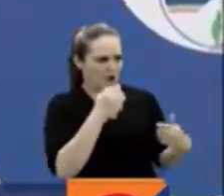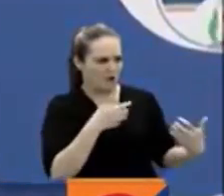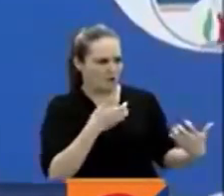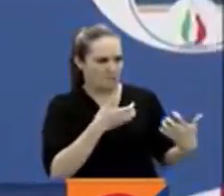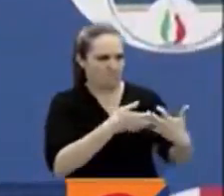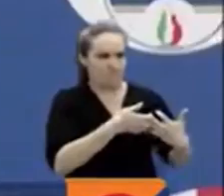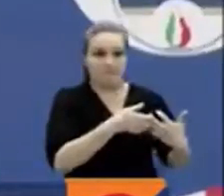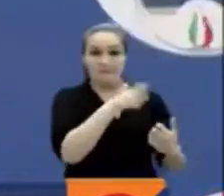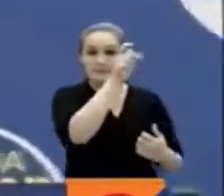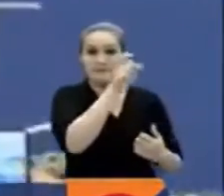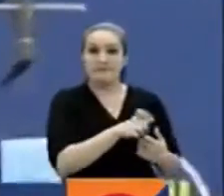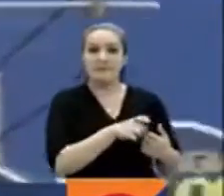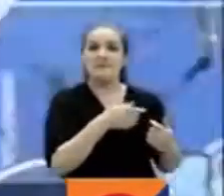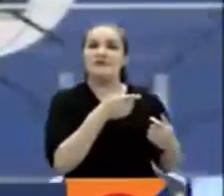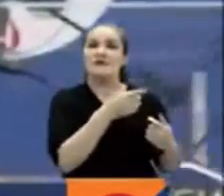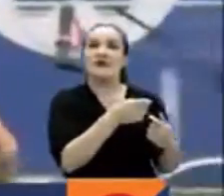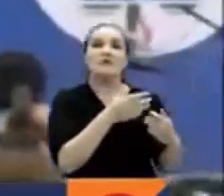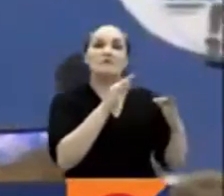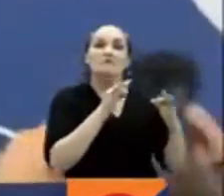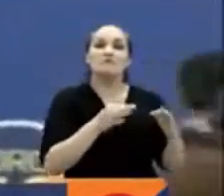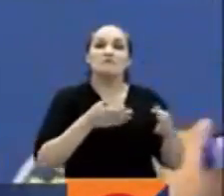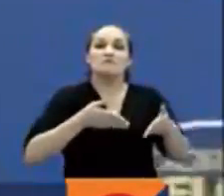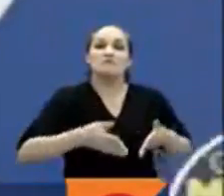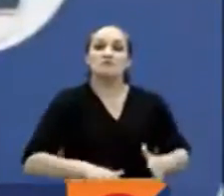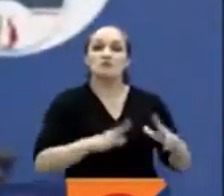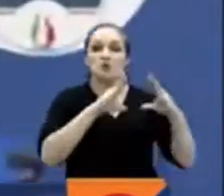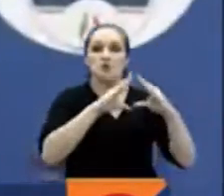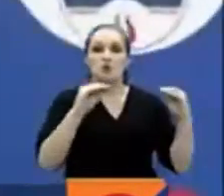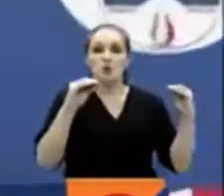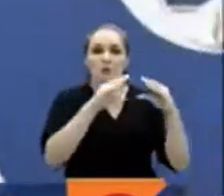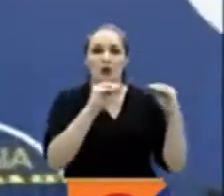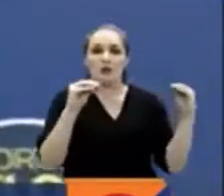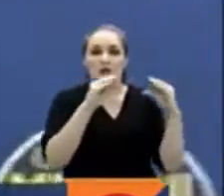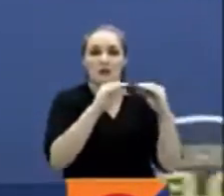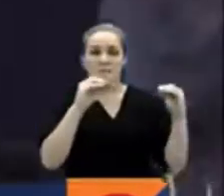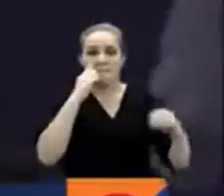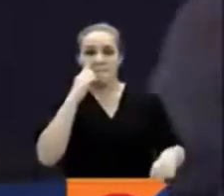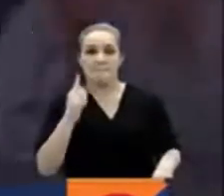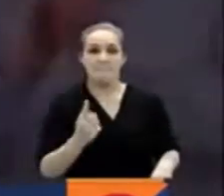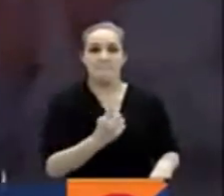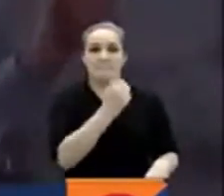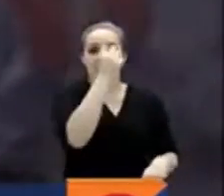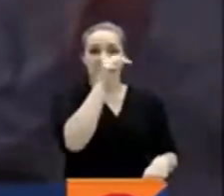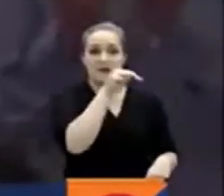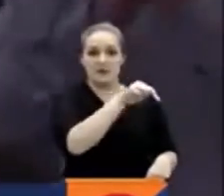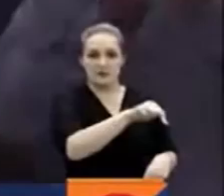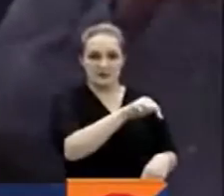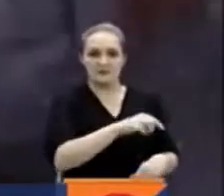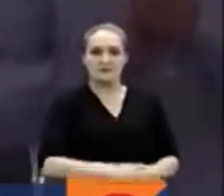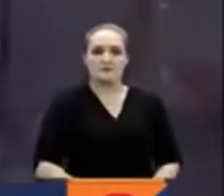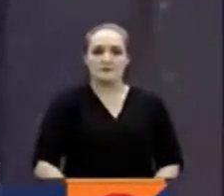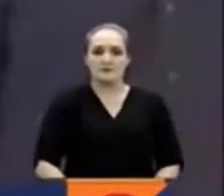romana de 45 años se convierte en la primera mujer al frente del Ejecutivo del país transalpino.